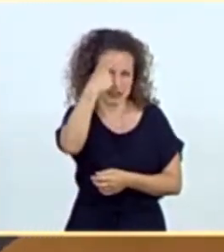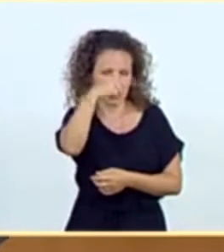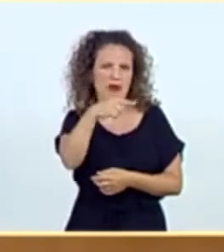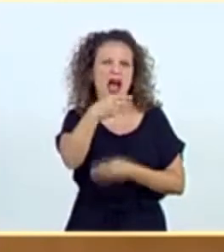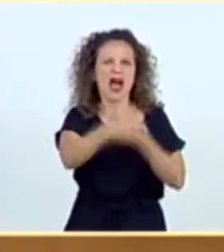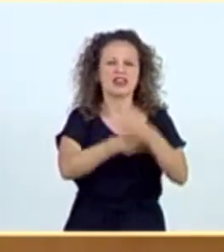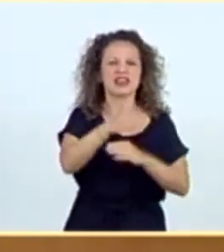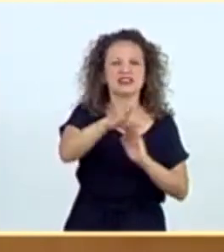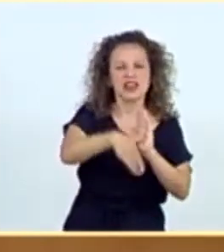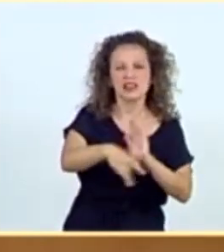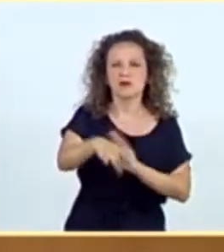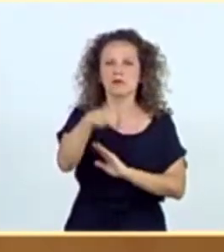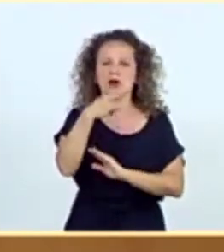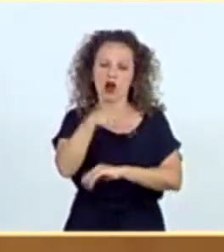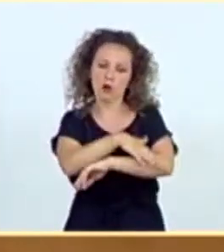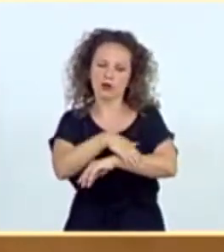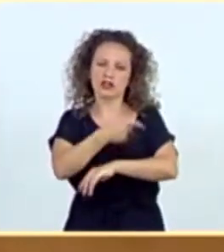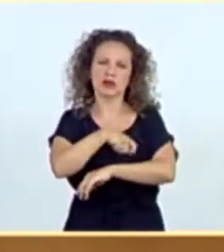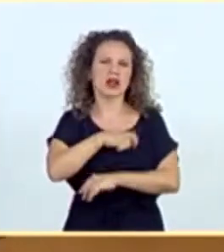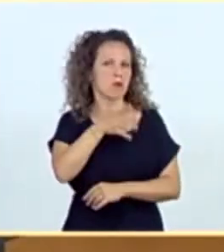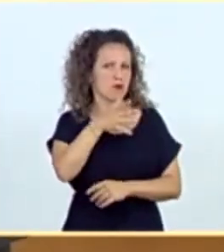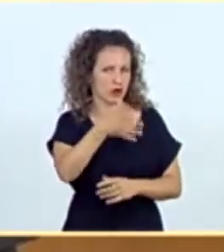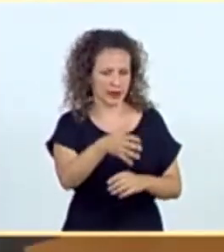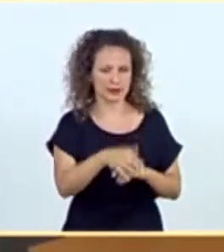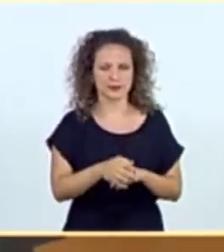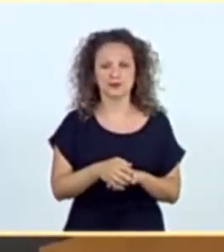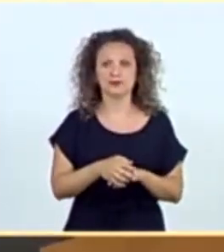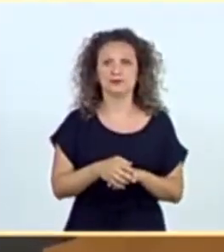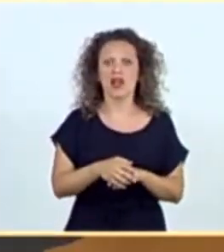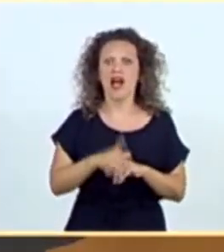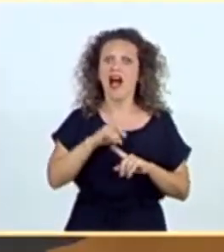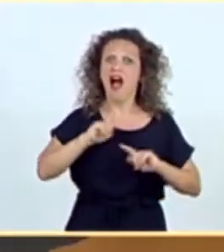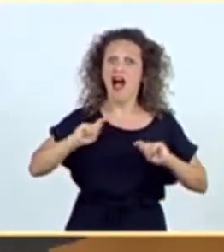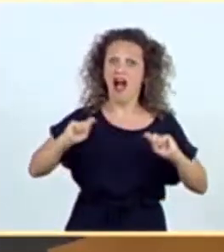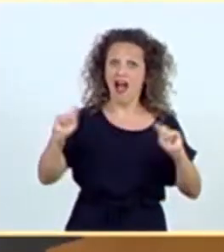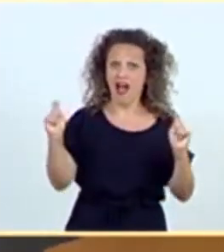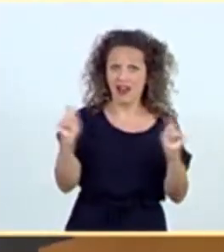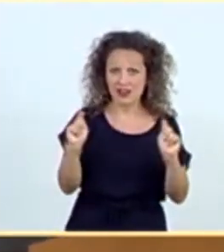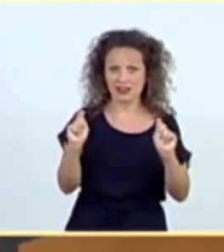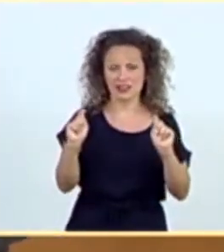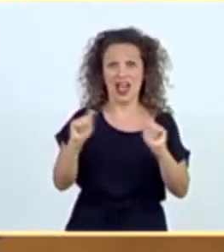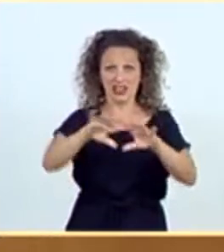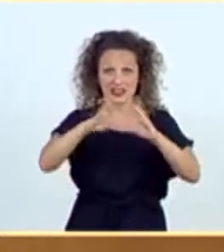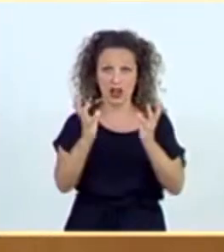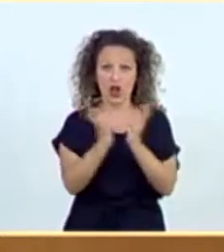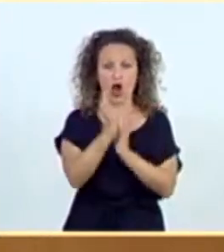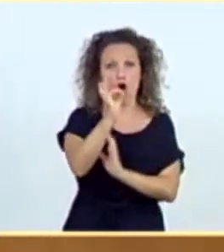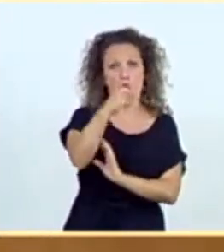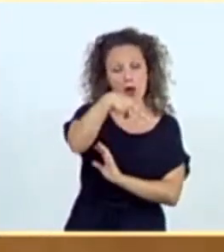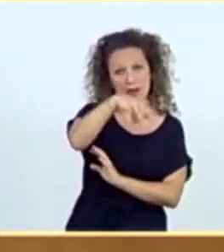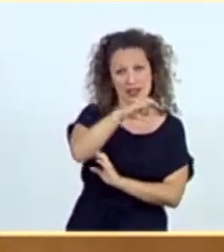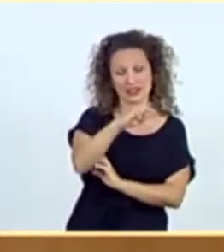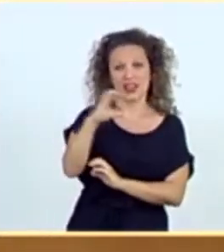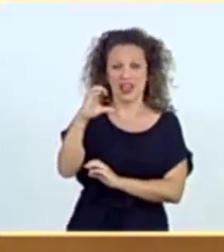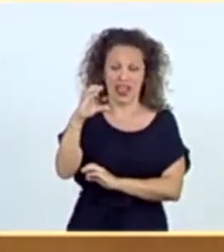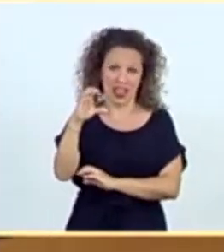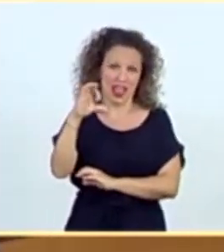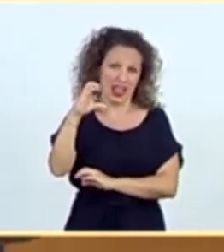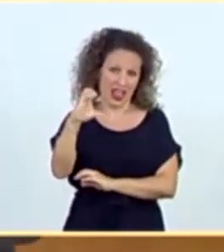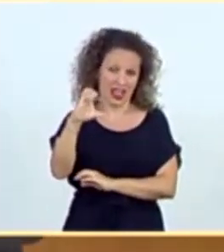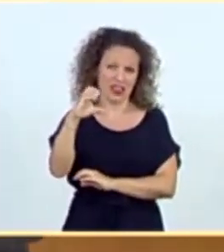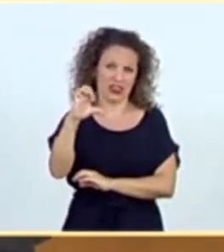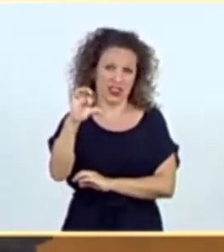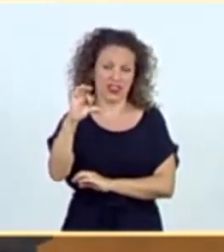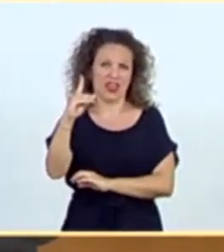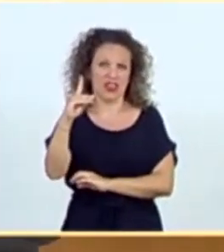desde el Gobierno de España. Recibimos las primeras alertas internacionales de la OMS y del ECDC en el mes de enero y en